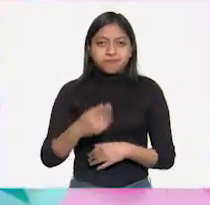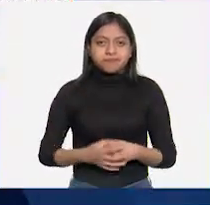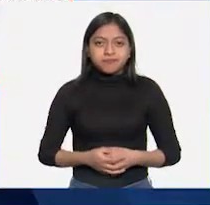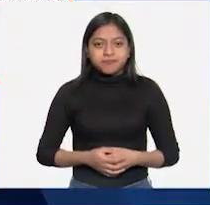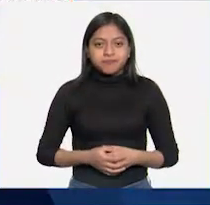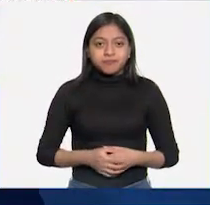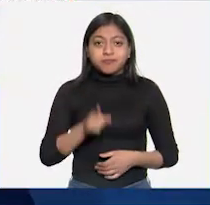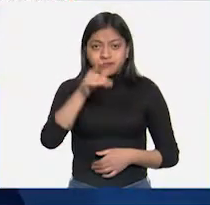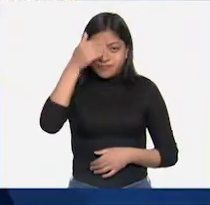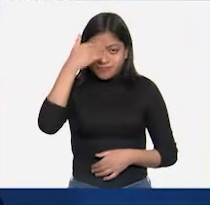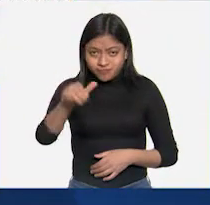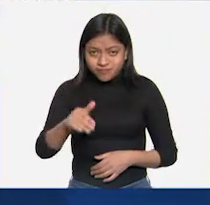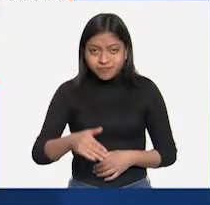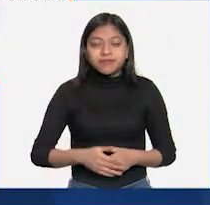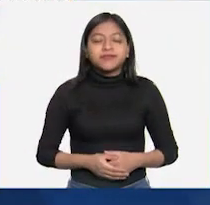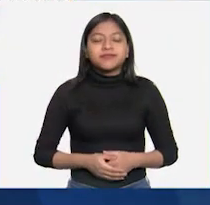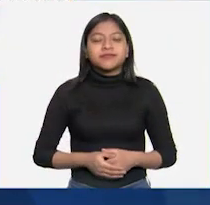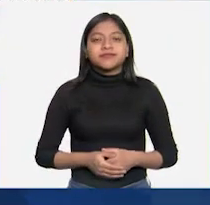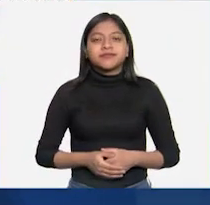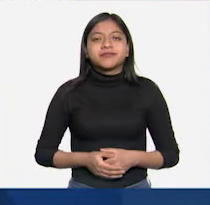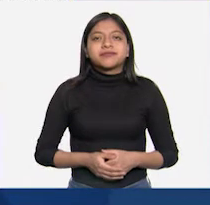¿sabías que...?